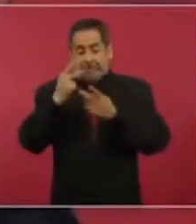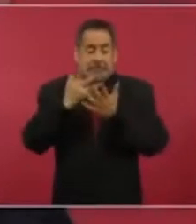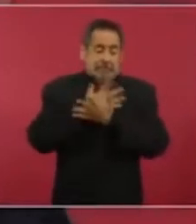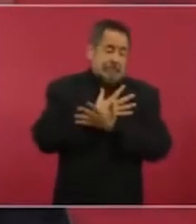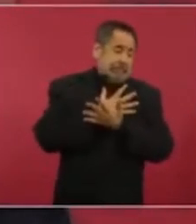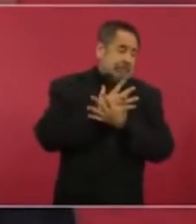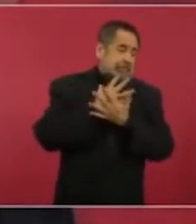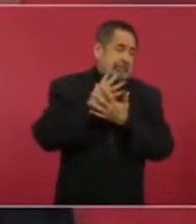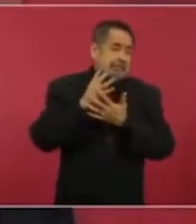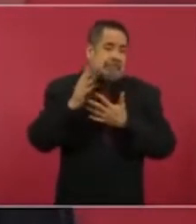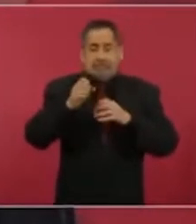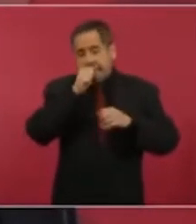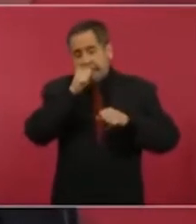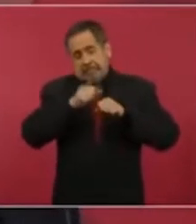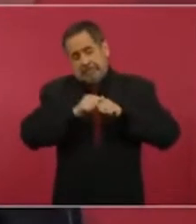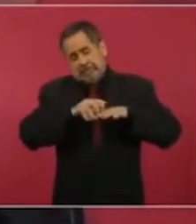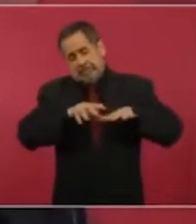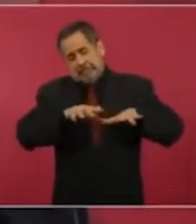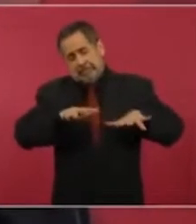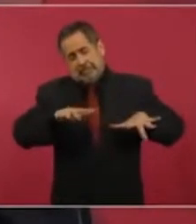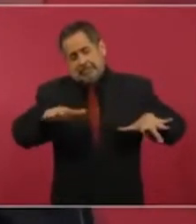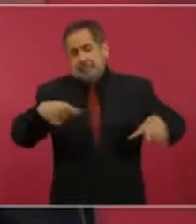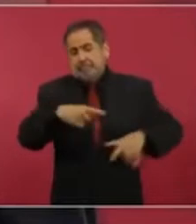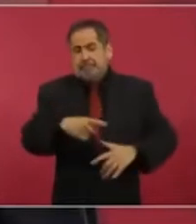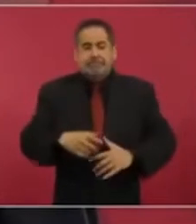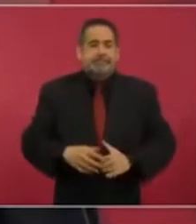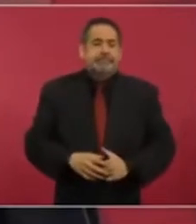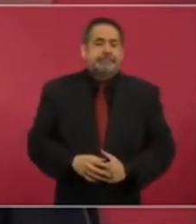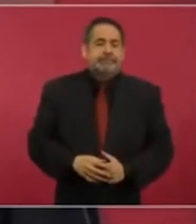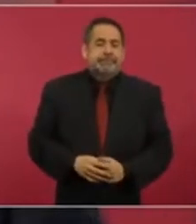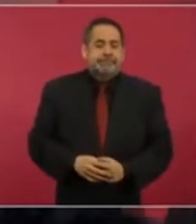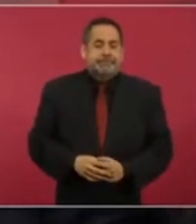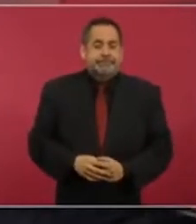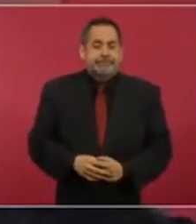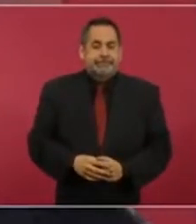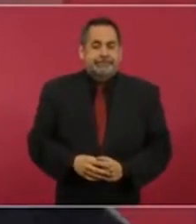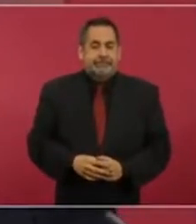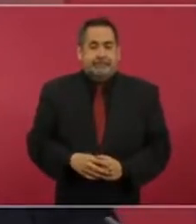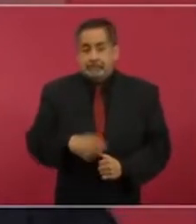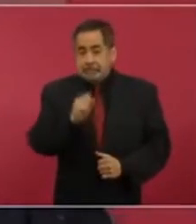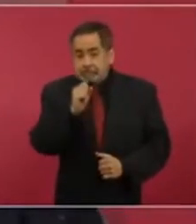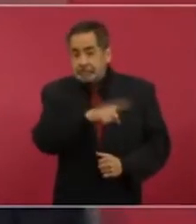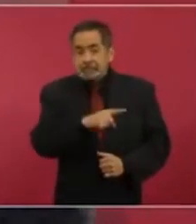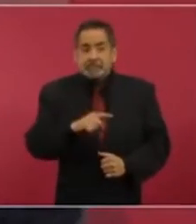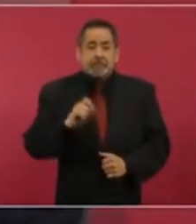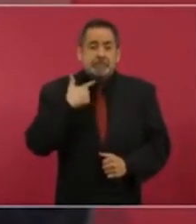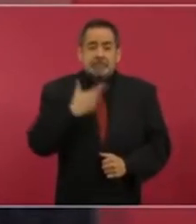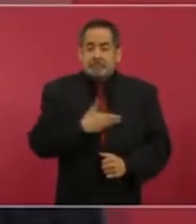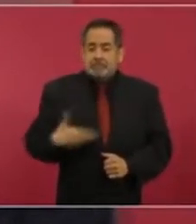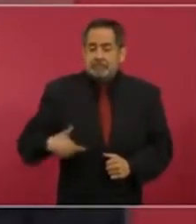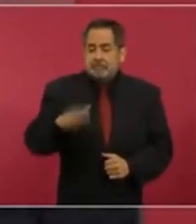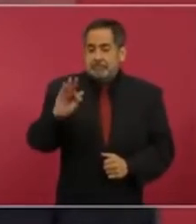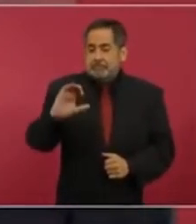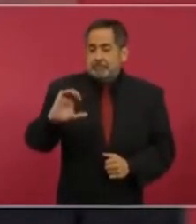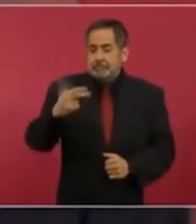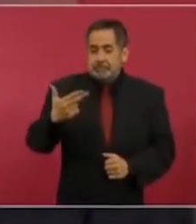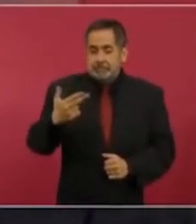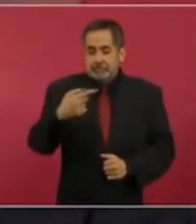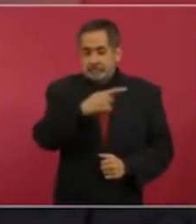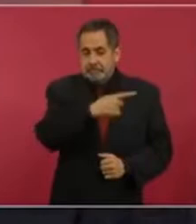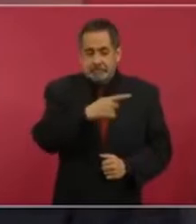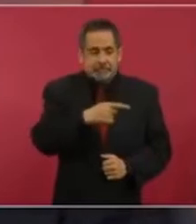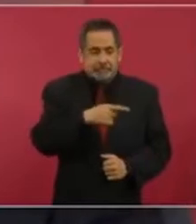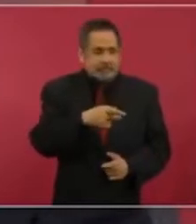Le dan vuelo hasta Calderón, sin